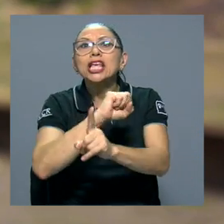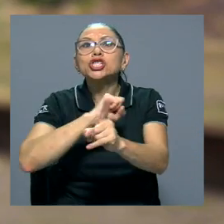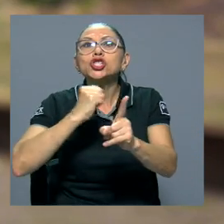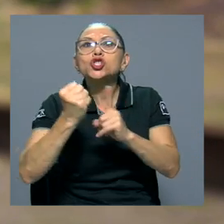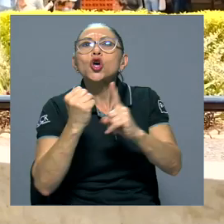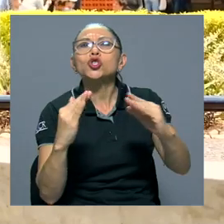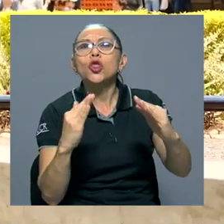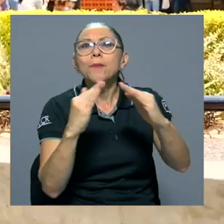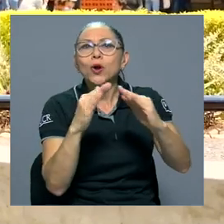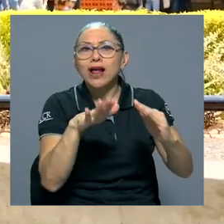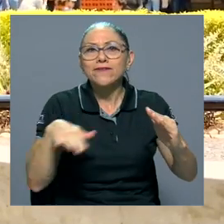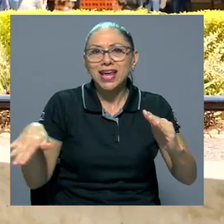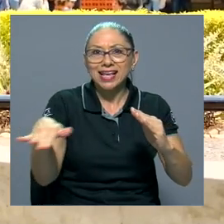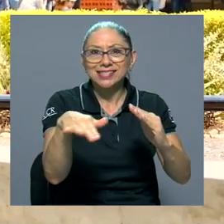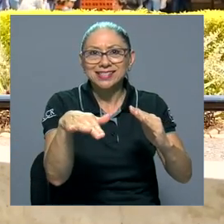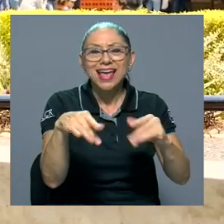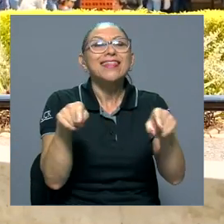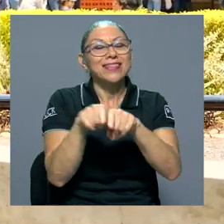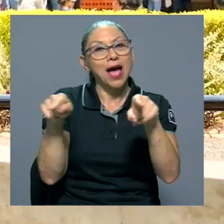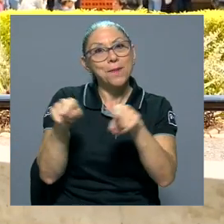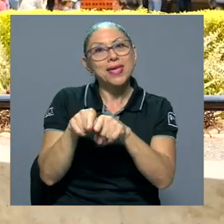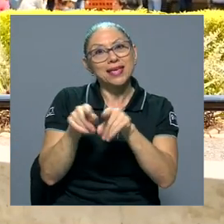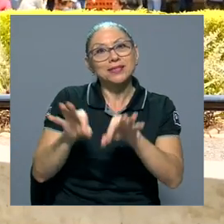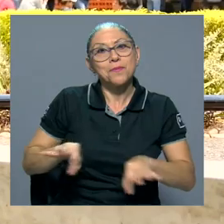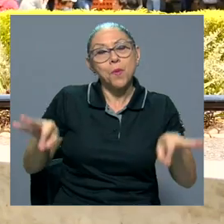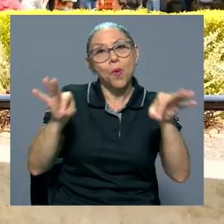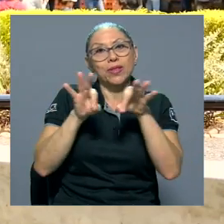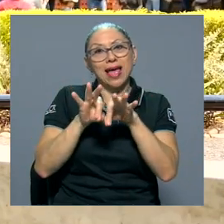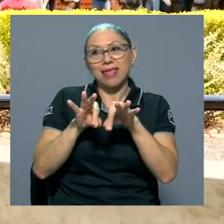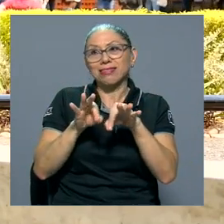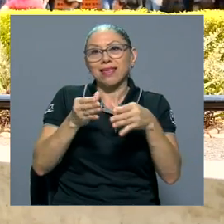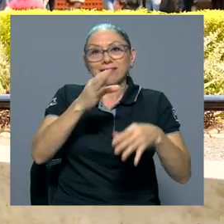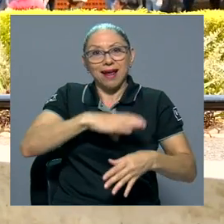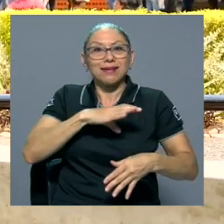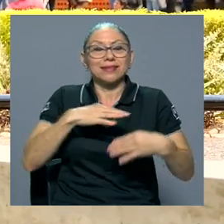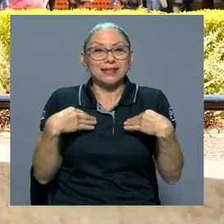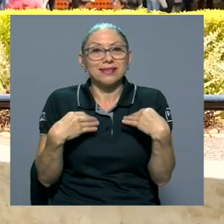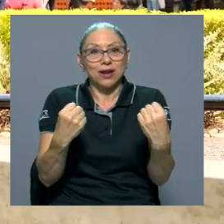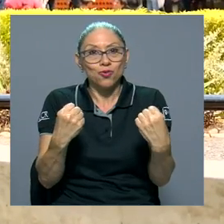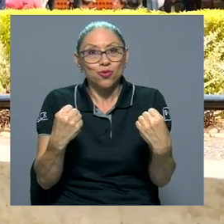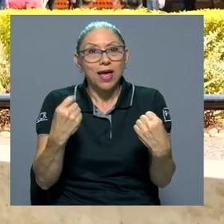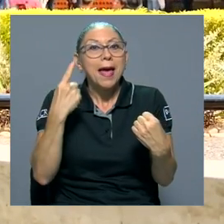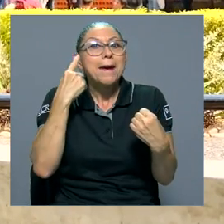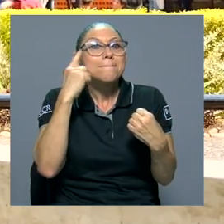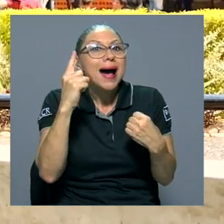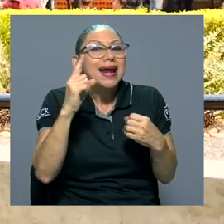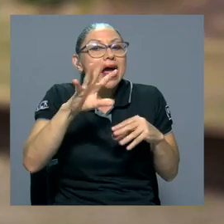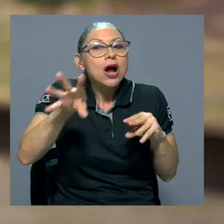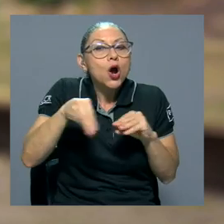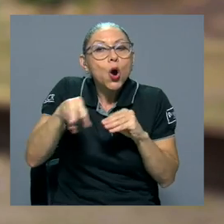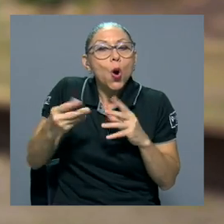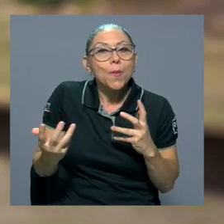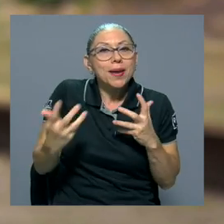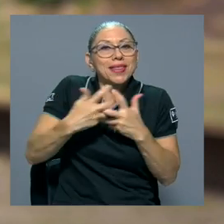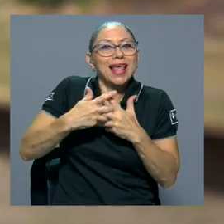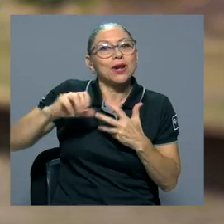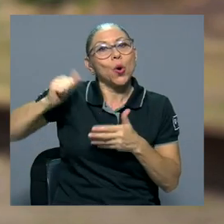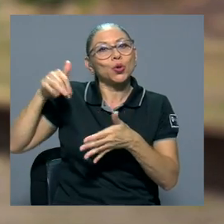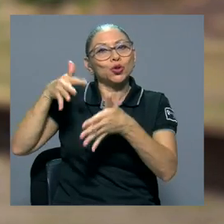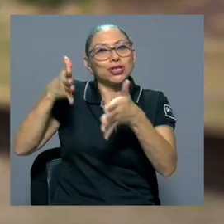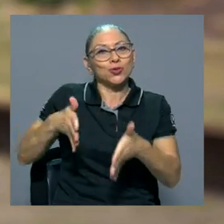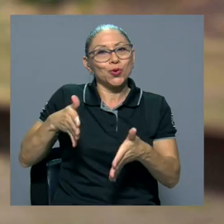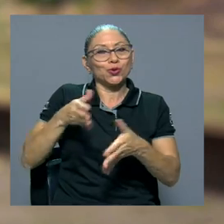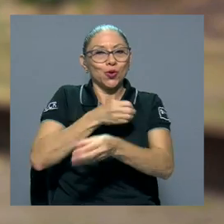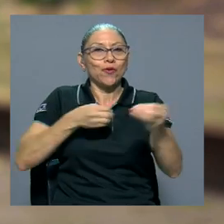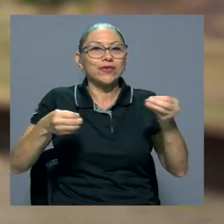de importante perfil, sino también de salud, para complementar algunos estudios anteriores que se han hecho de la Oficina de Bienestar y